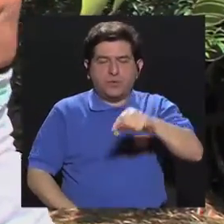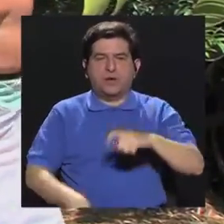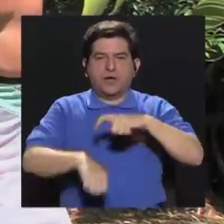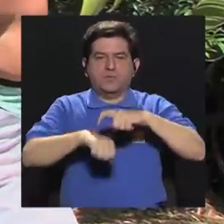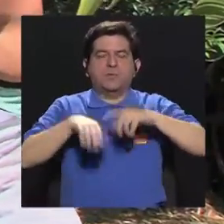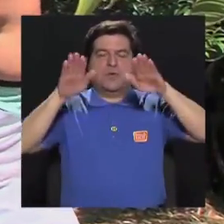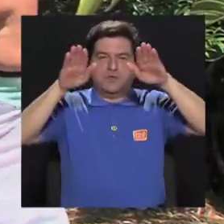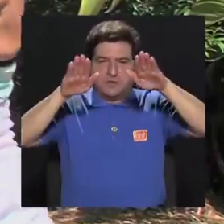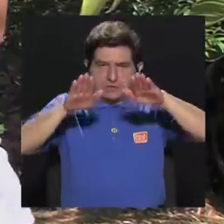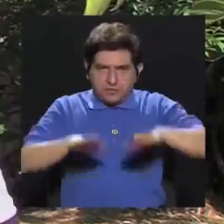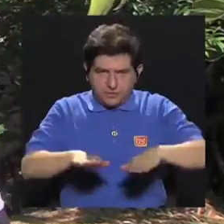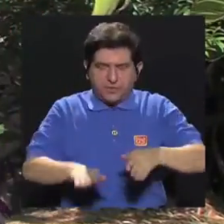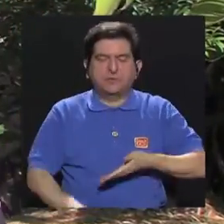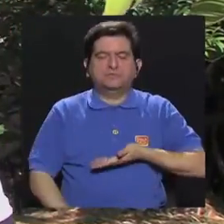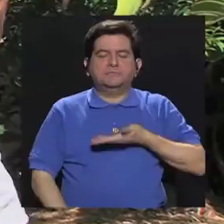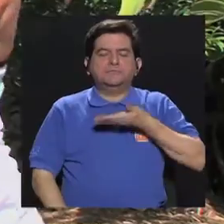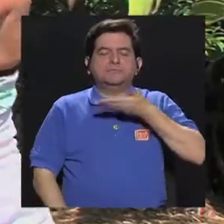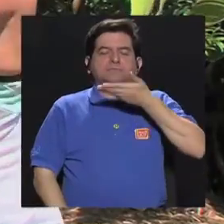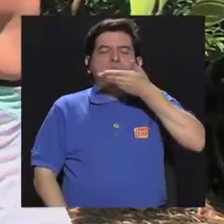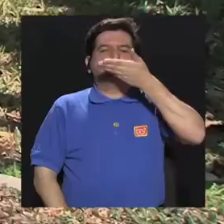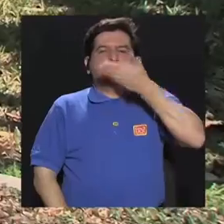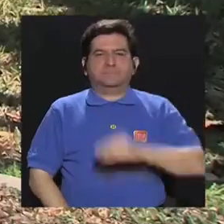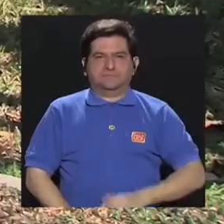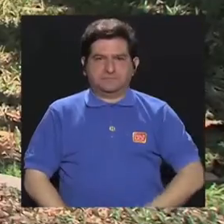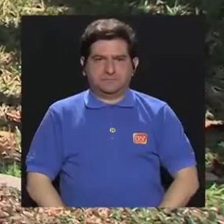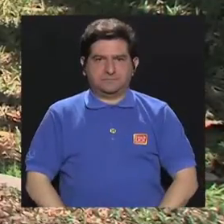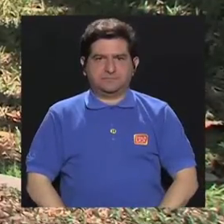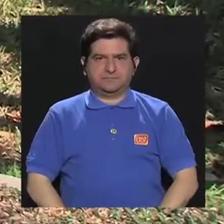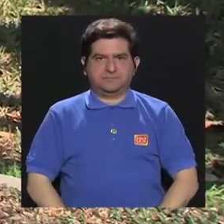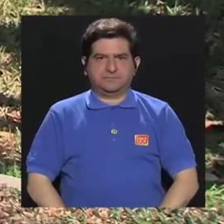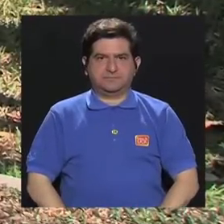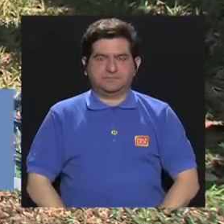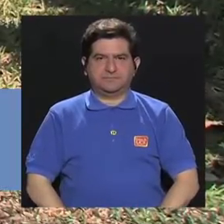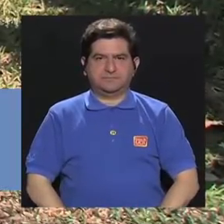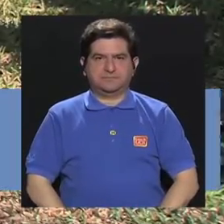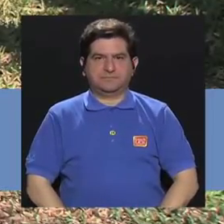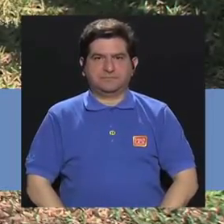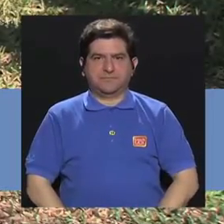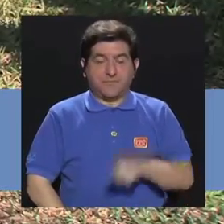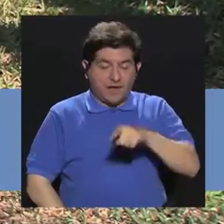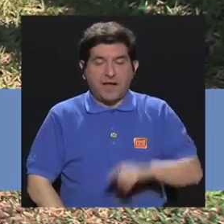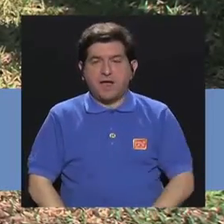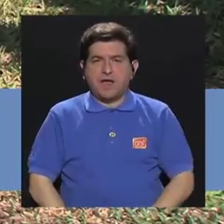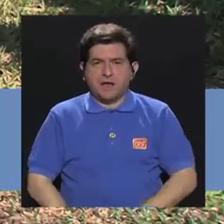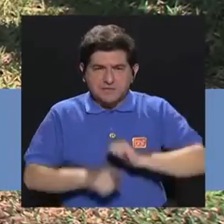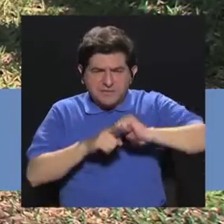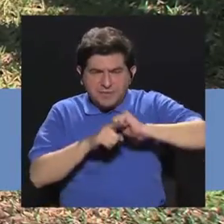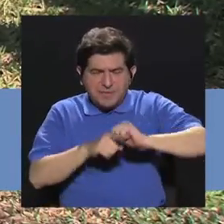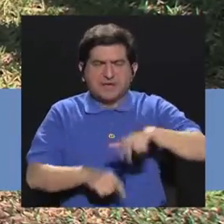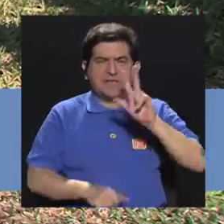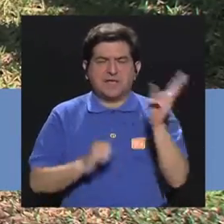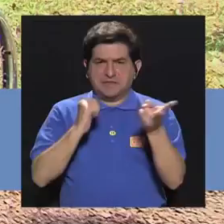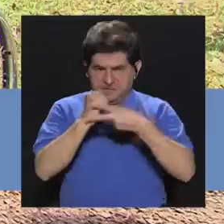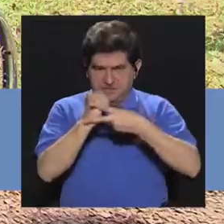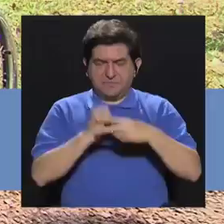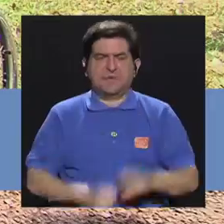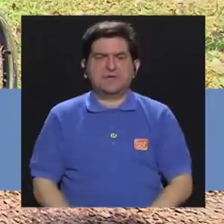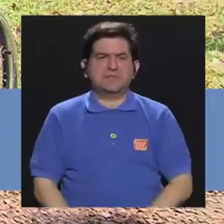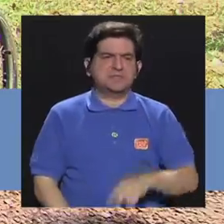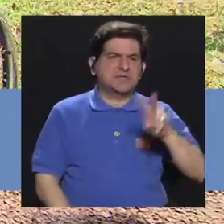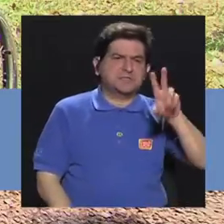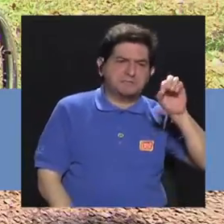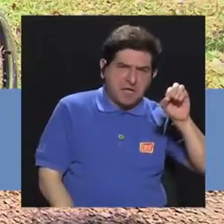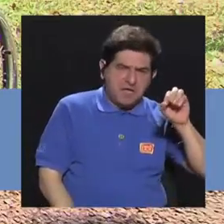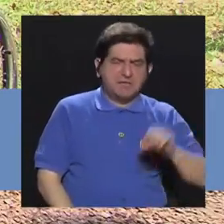aire y cuando estamos descansando, ¿verdad?, tomamos aire. En este ejercicio se pueden hacer unas tres series